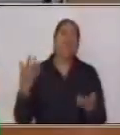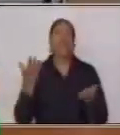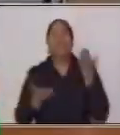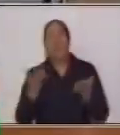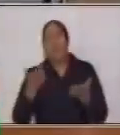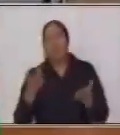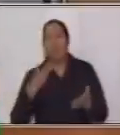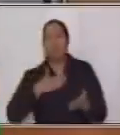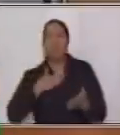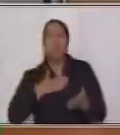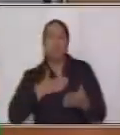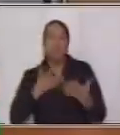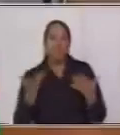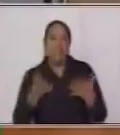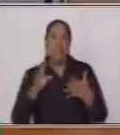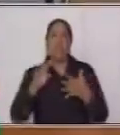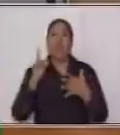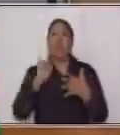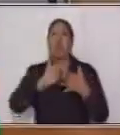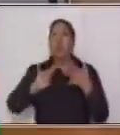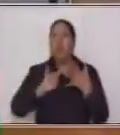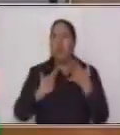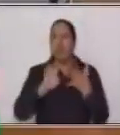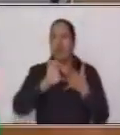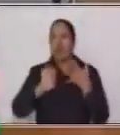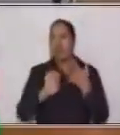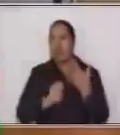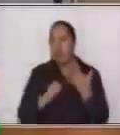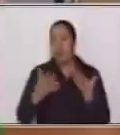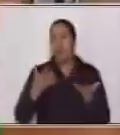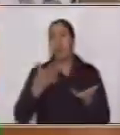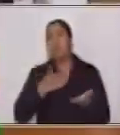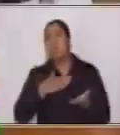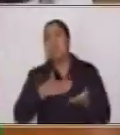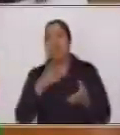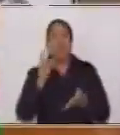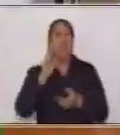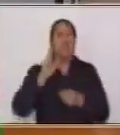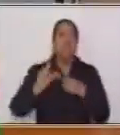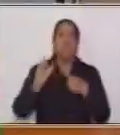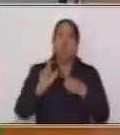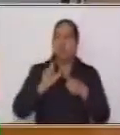o las cosas que vayamos realizando en este tiempo, como nuestro portafolio.